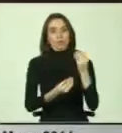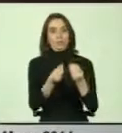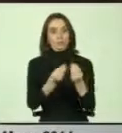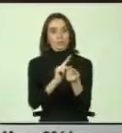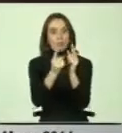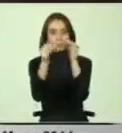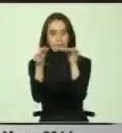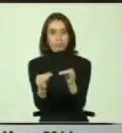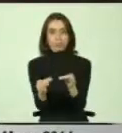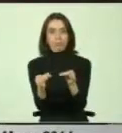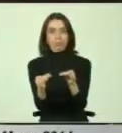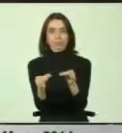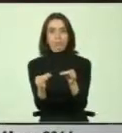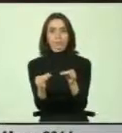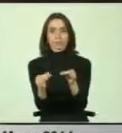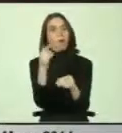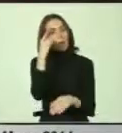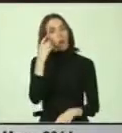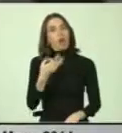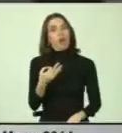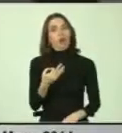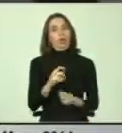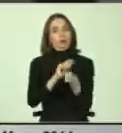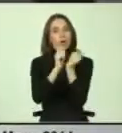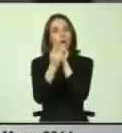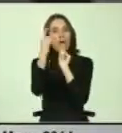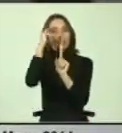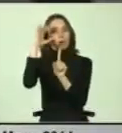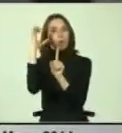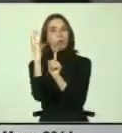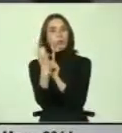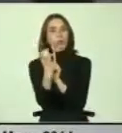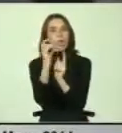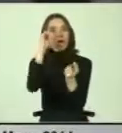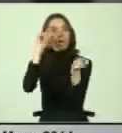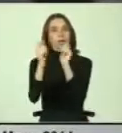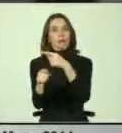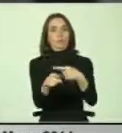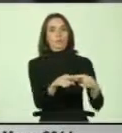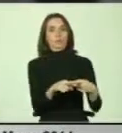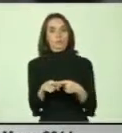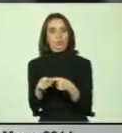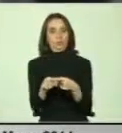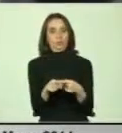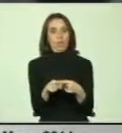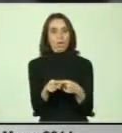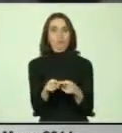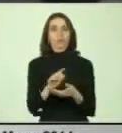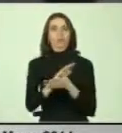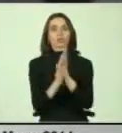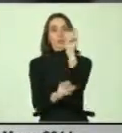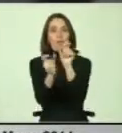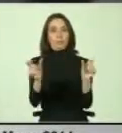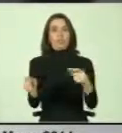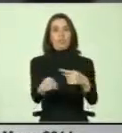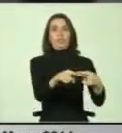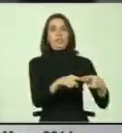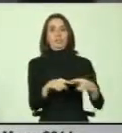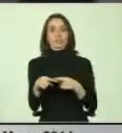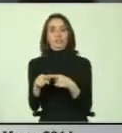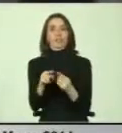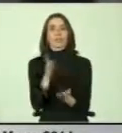materialice, es lógico que se necesita un cambio cultural, un cambio social. Para ello, todo el mundo, toda la sociedad